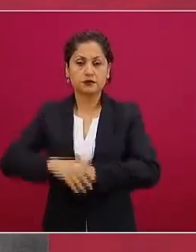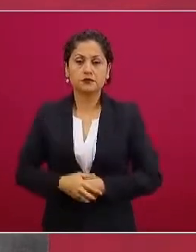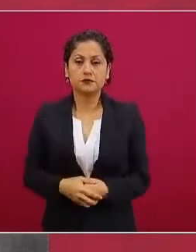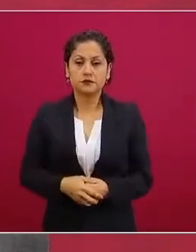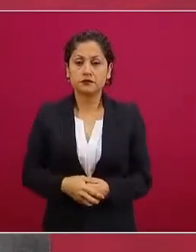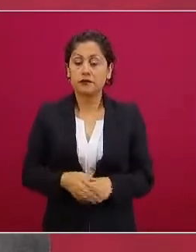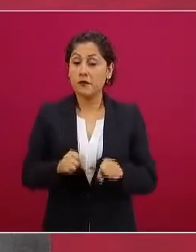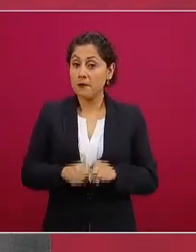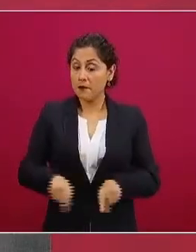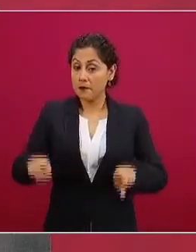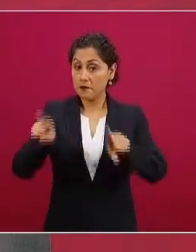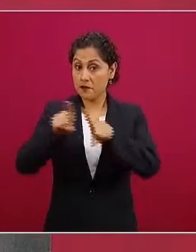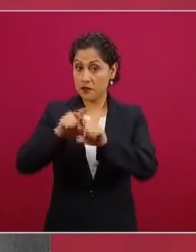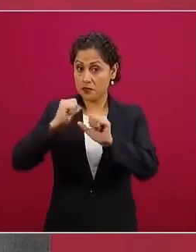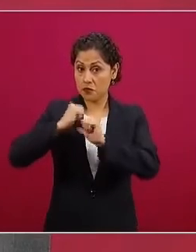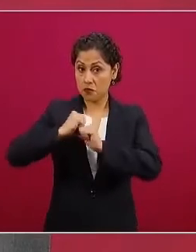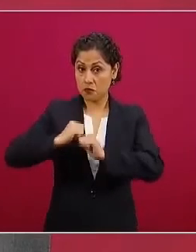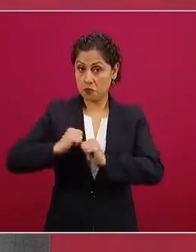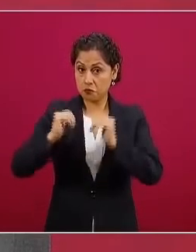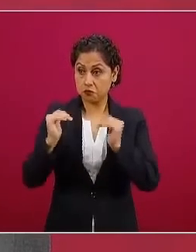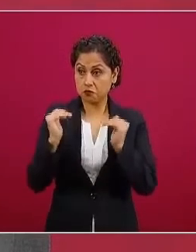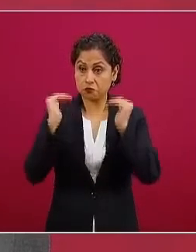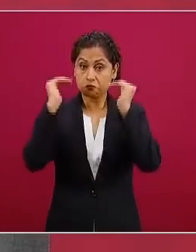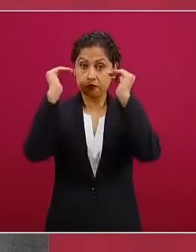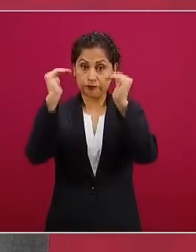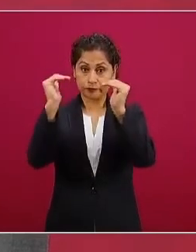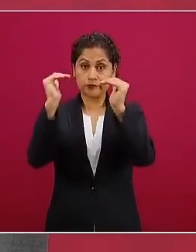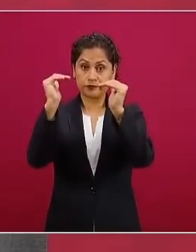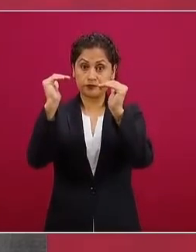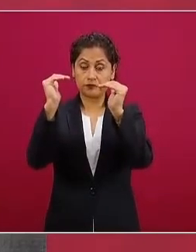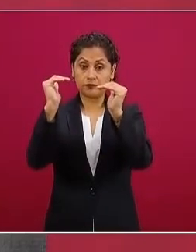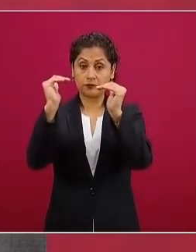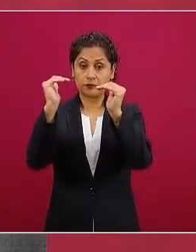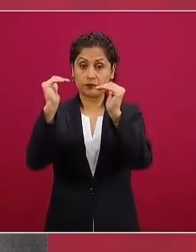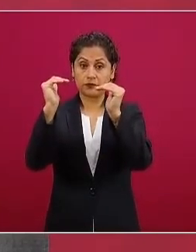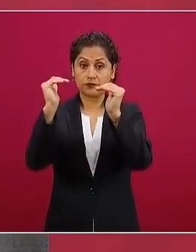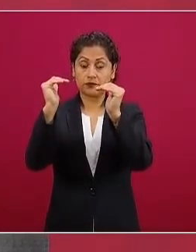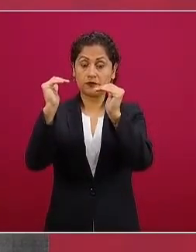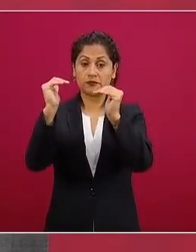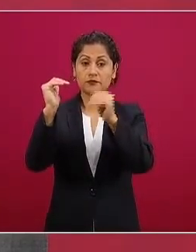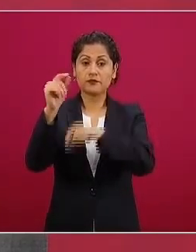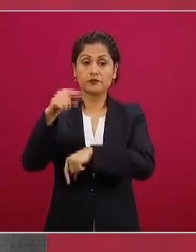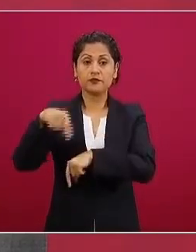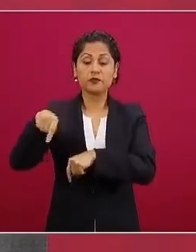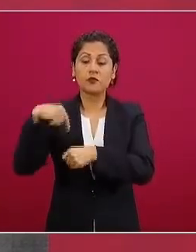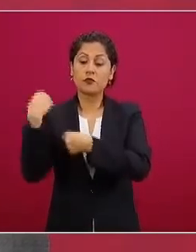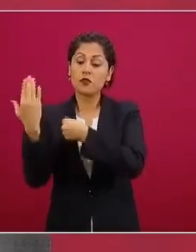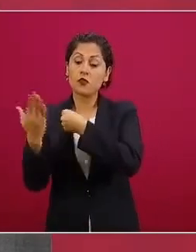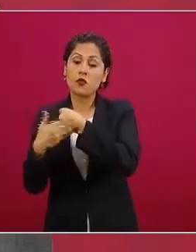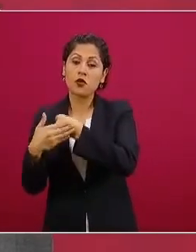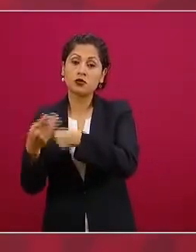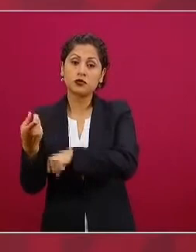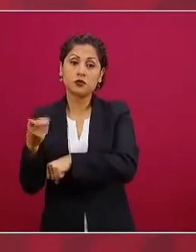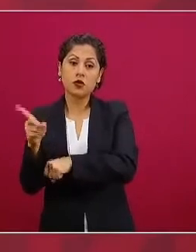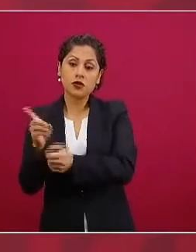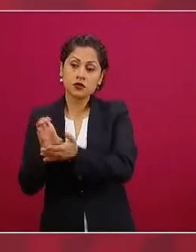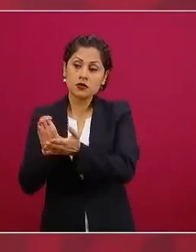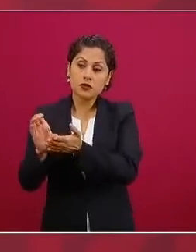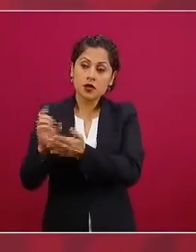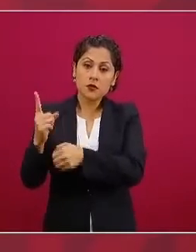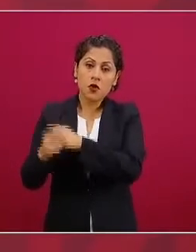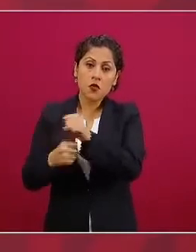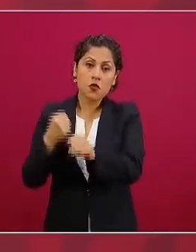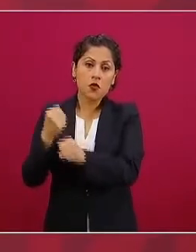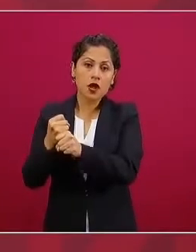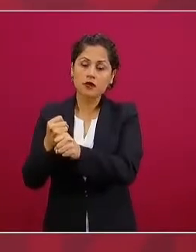funcionarios públicos no tendrán aguinaldos ni